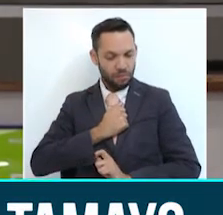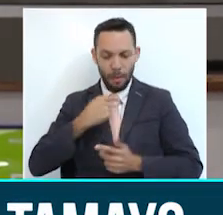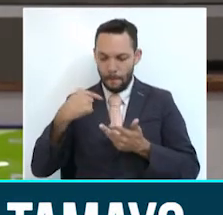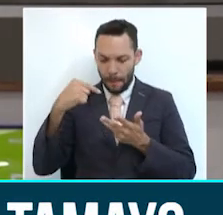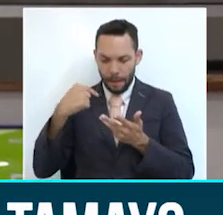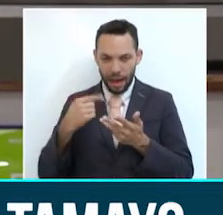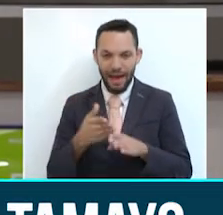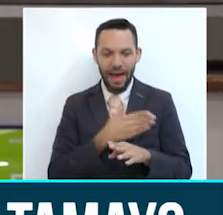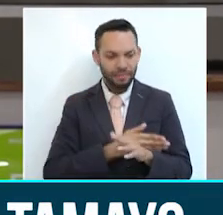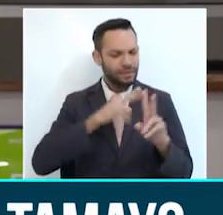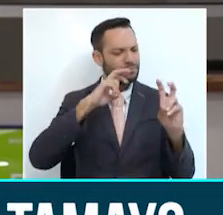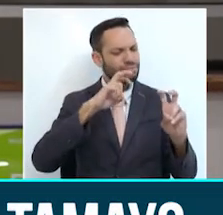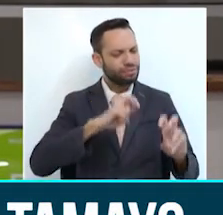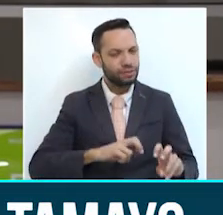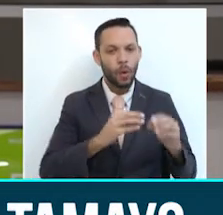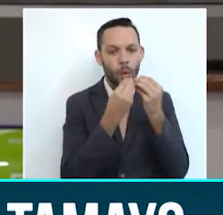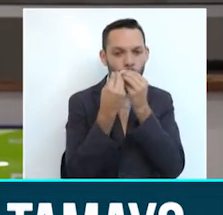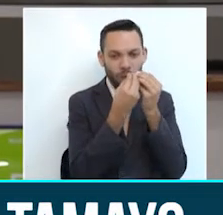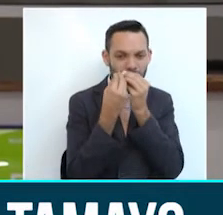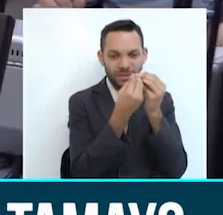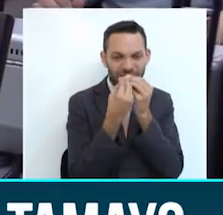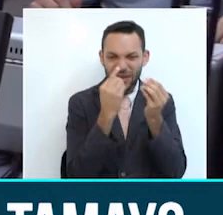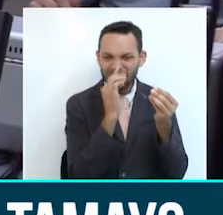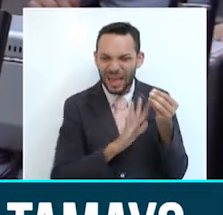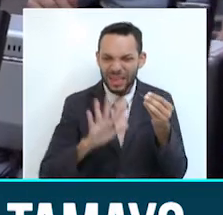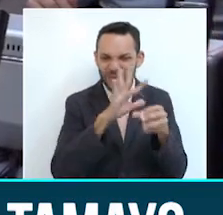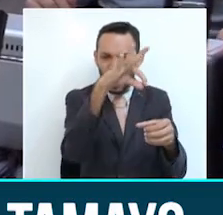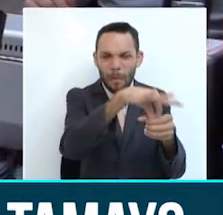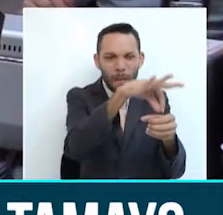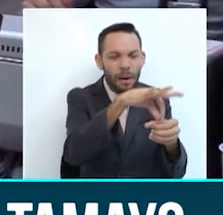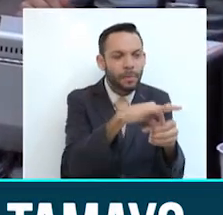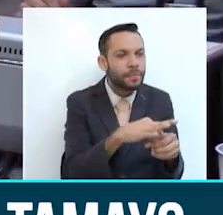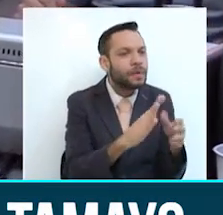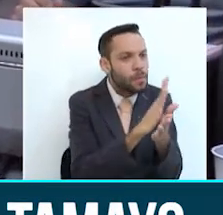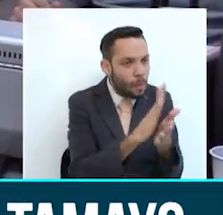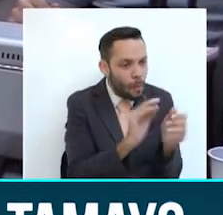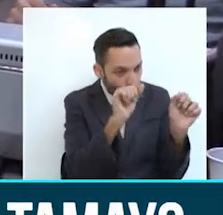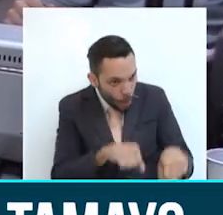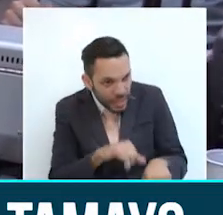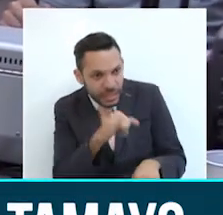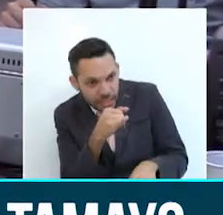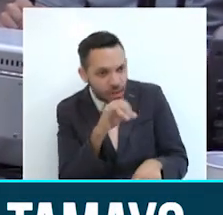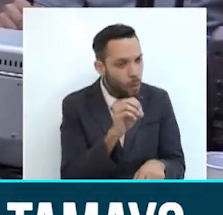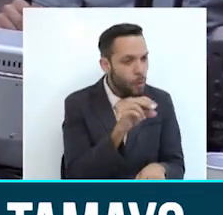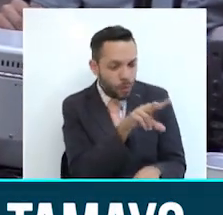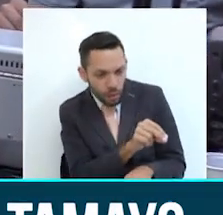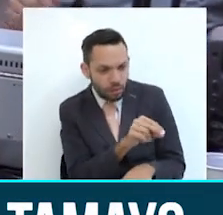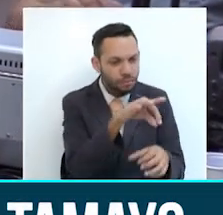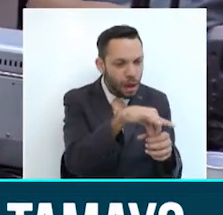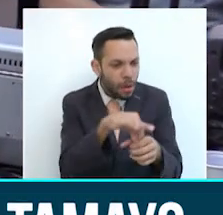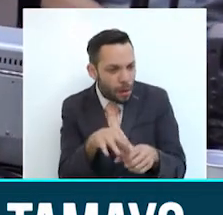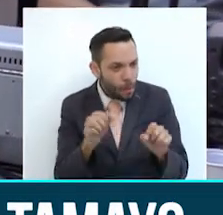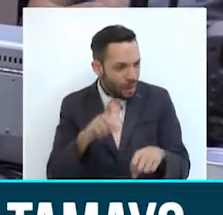consultas respectivas al Consejo Nacional Electoral. ¿Y por qué no estoy inhabilitado? Porque no hubo proceso de selección. Qué bueno sería